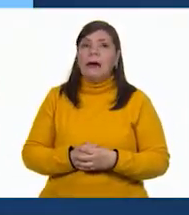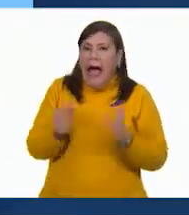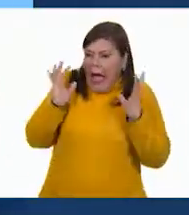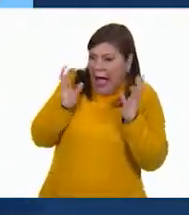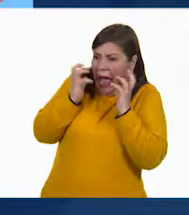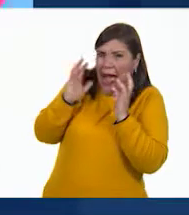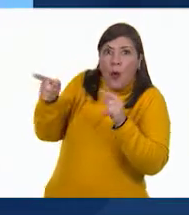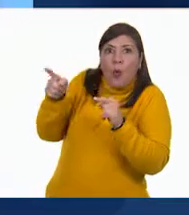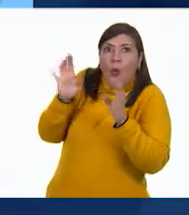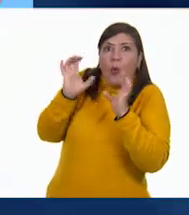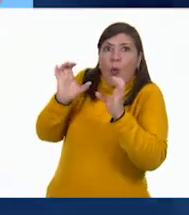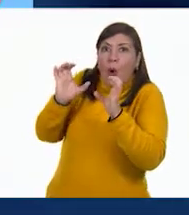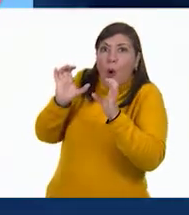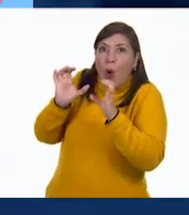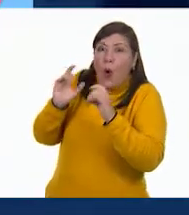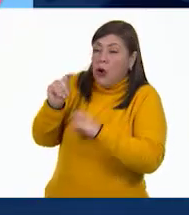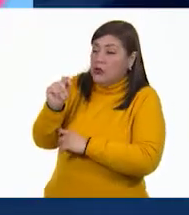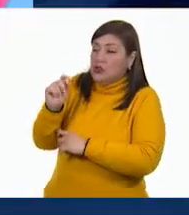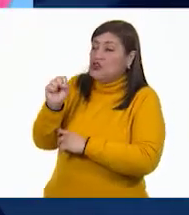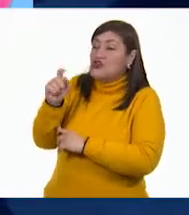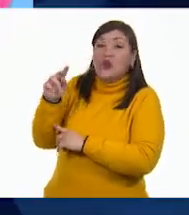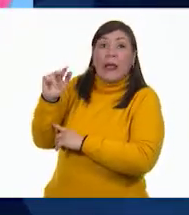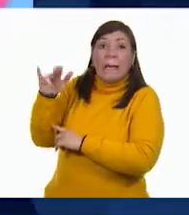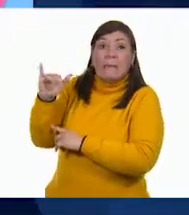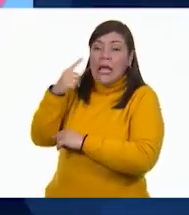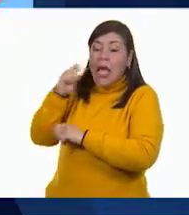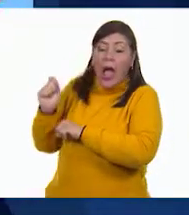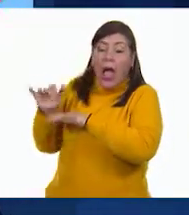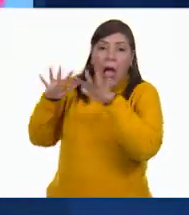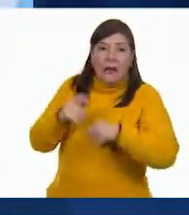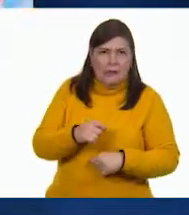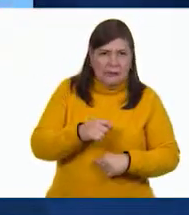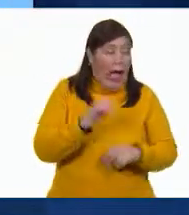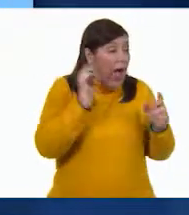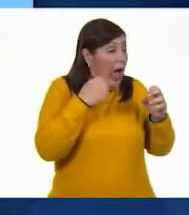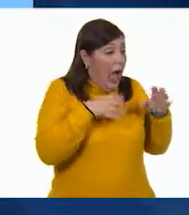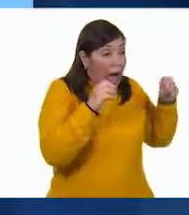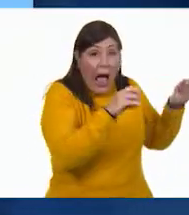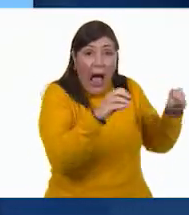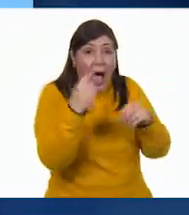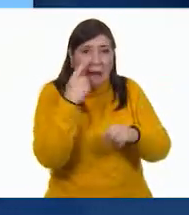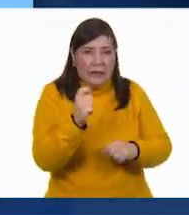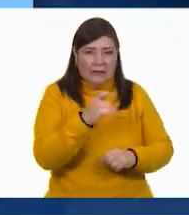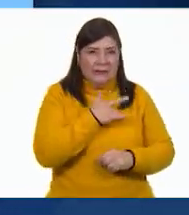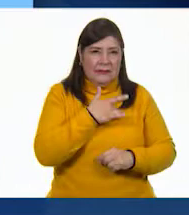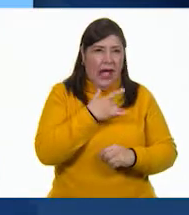¡Cuidado! ¡Zurimi! ¡Oh, no! ¡Fue alérgico al cangrejo! ¡Oh!